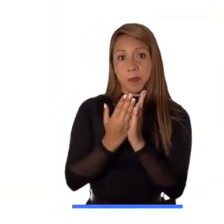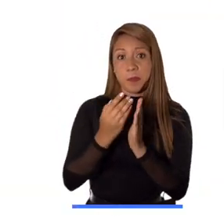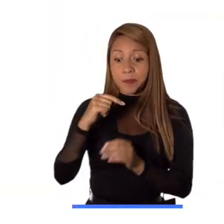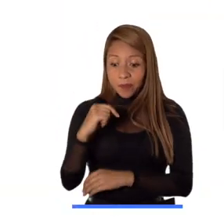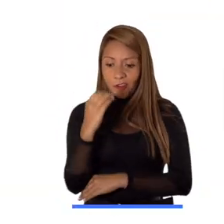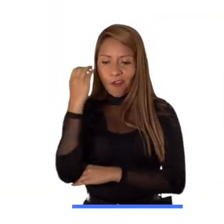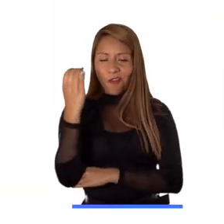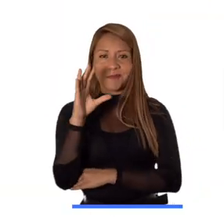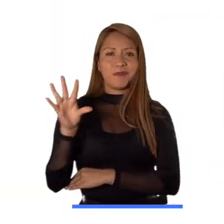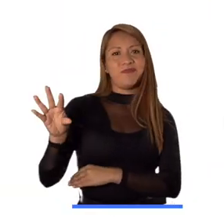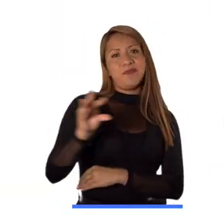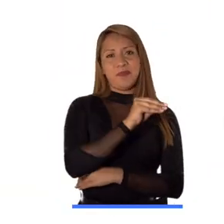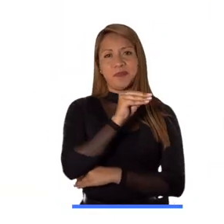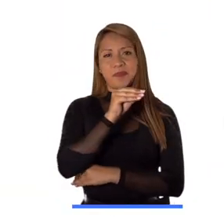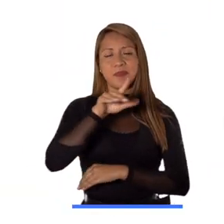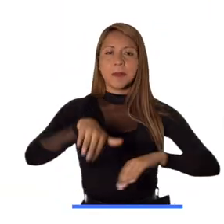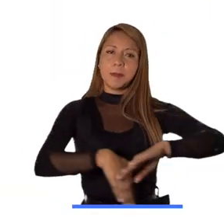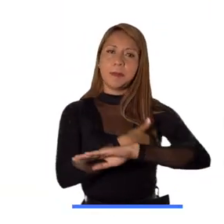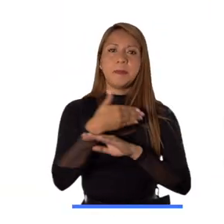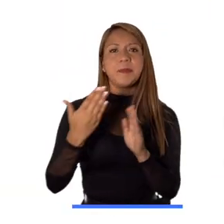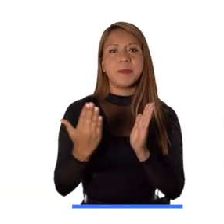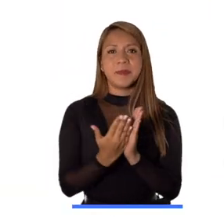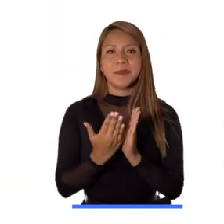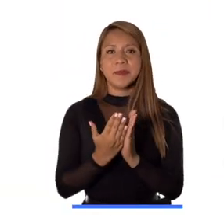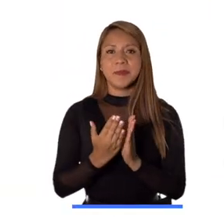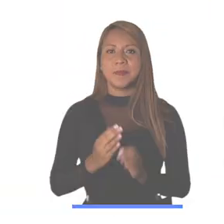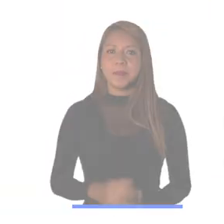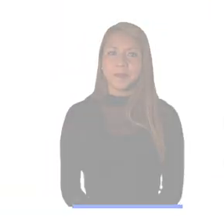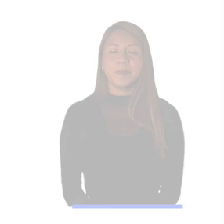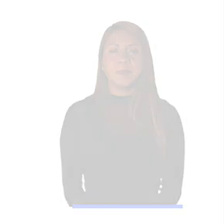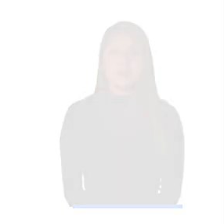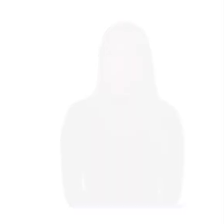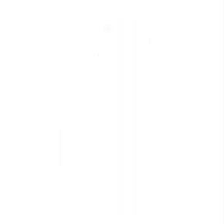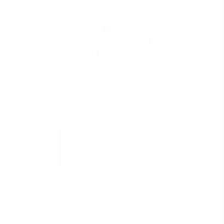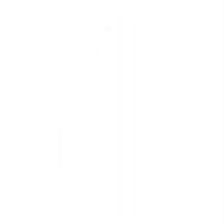Colombia, la educación es de todos. Ministerio de Educación.